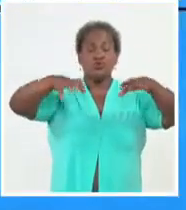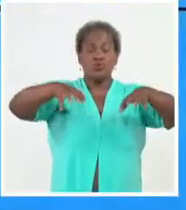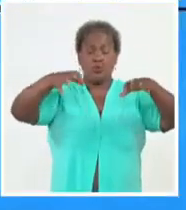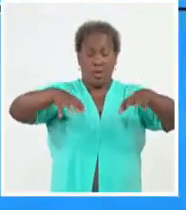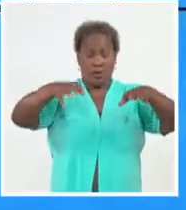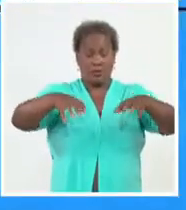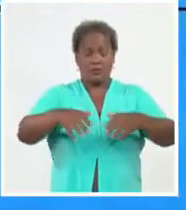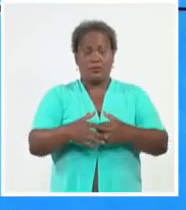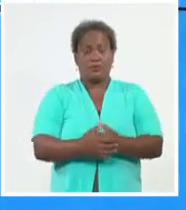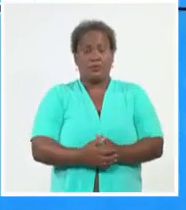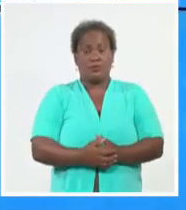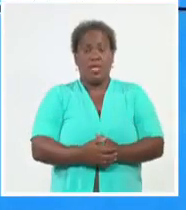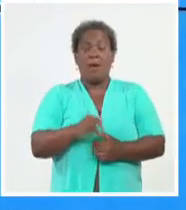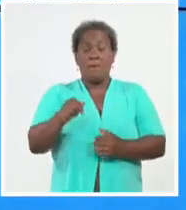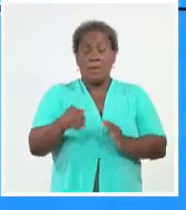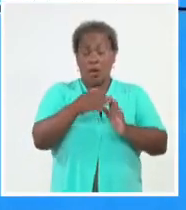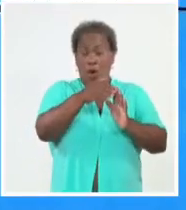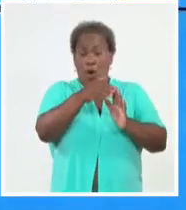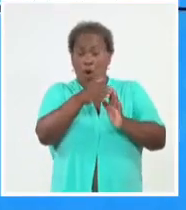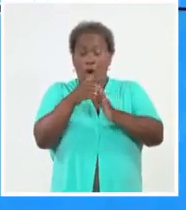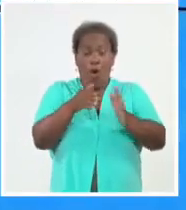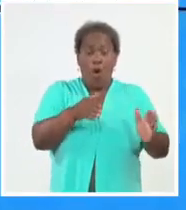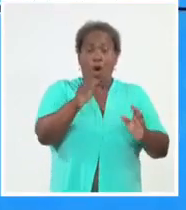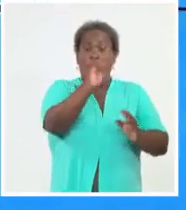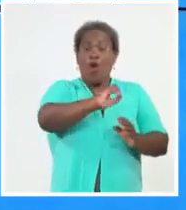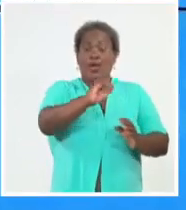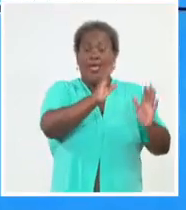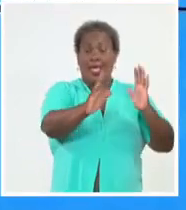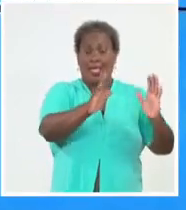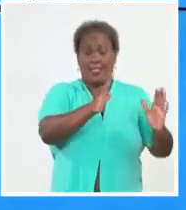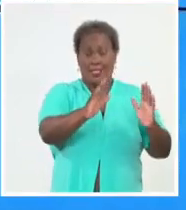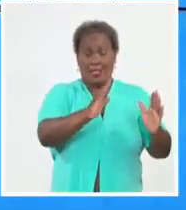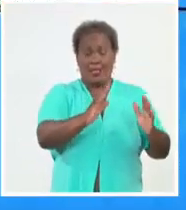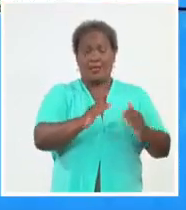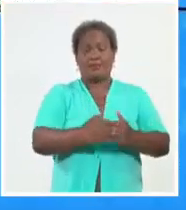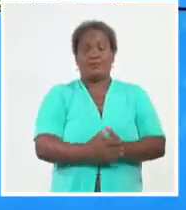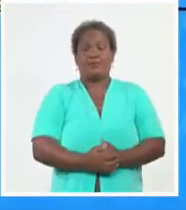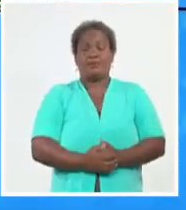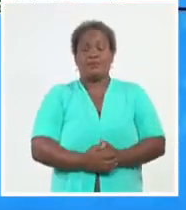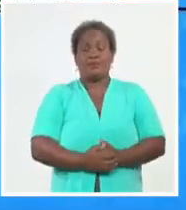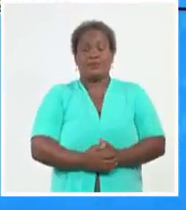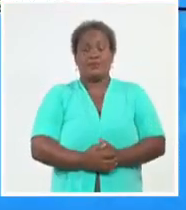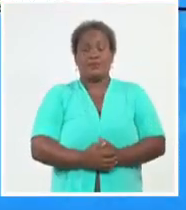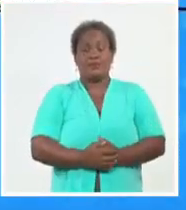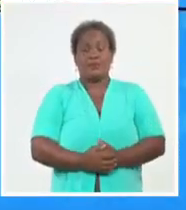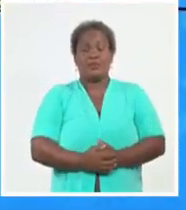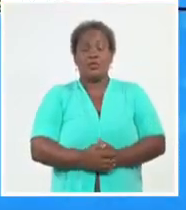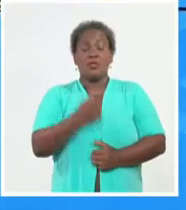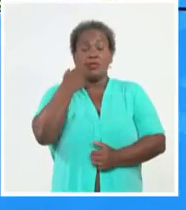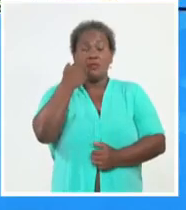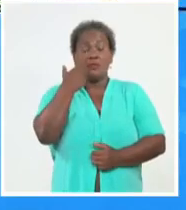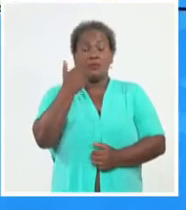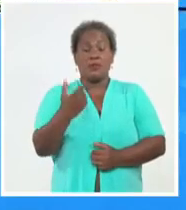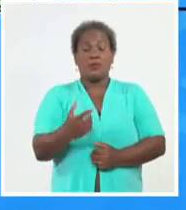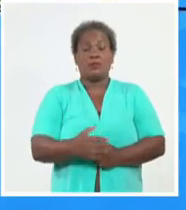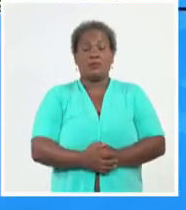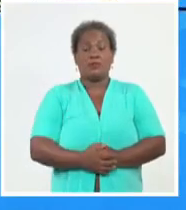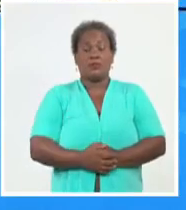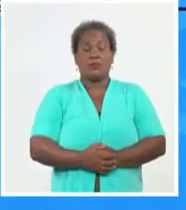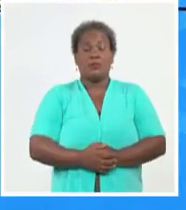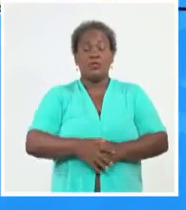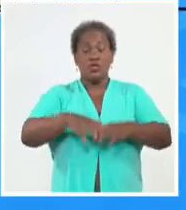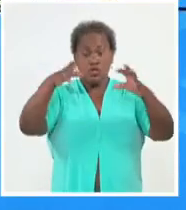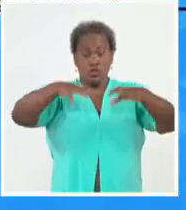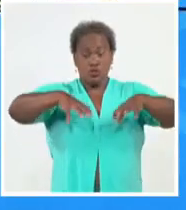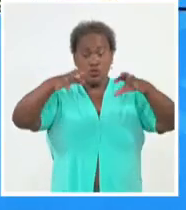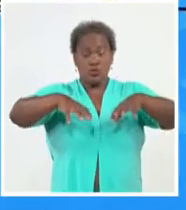nacional es escasa la probabilidad de precipitación. En la noche, como les dije, la mayor probabilidad de lluvia estará en zonas de